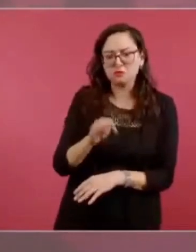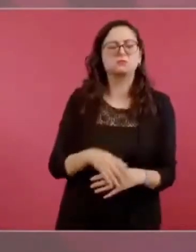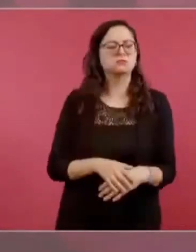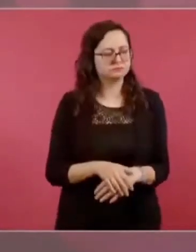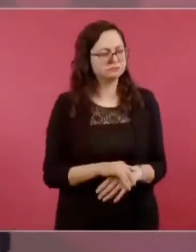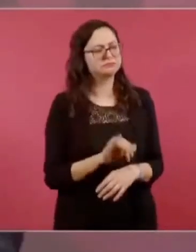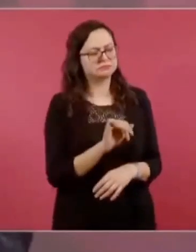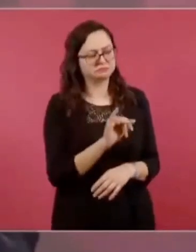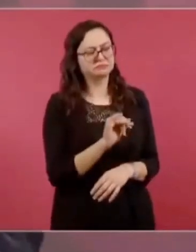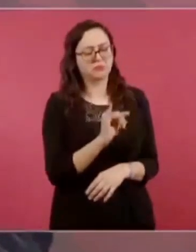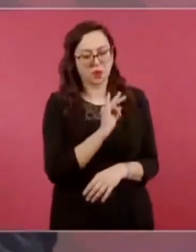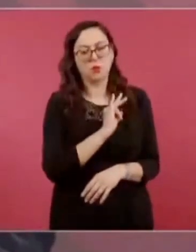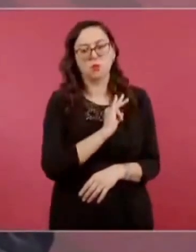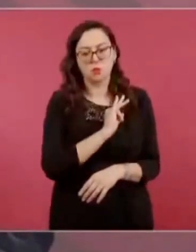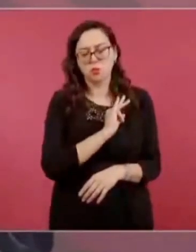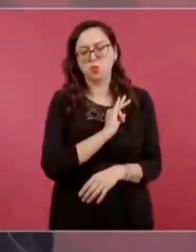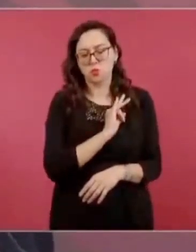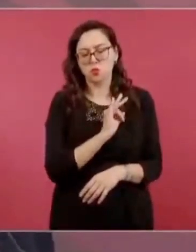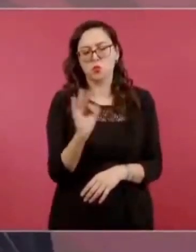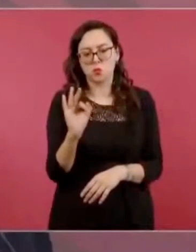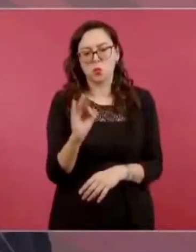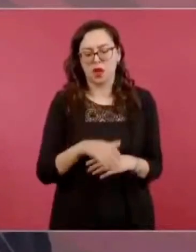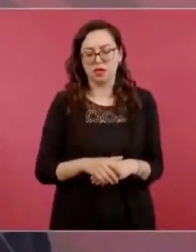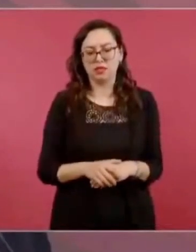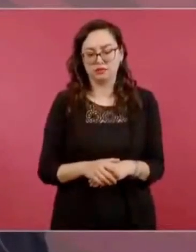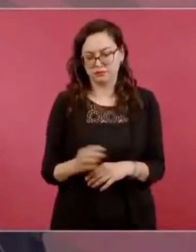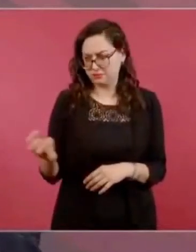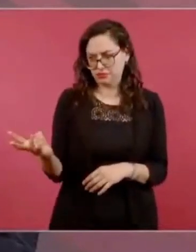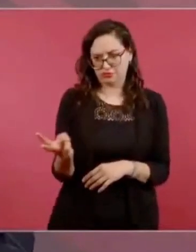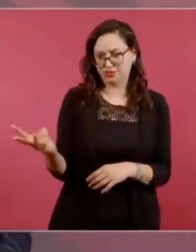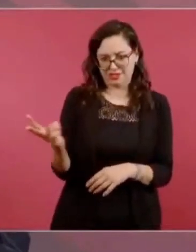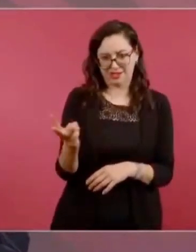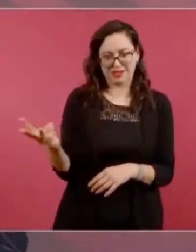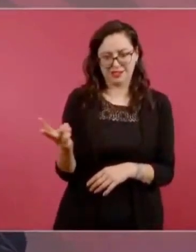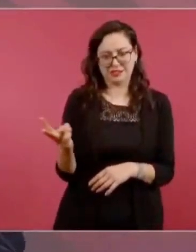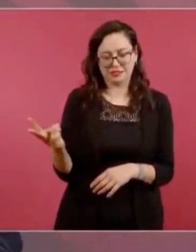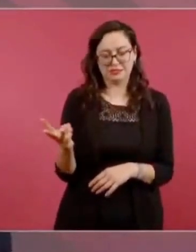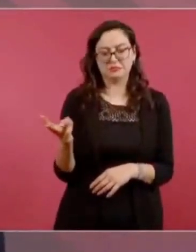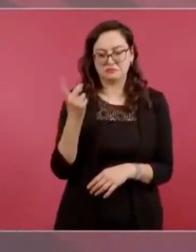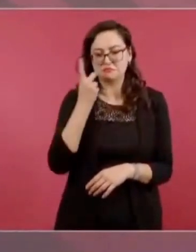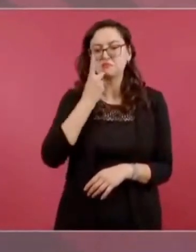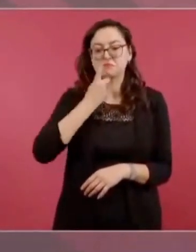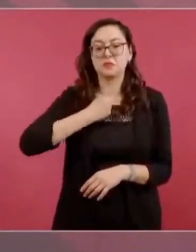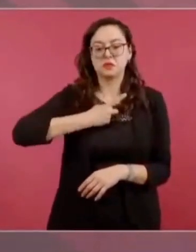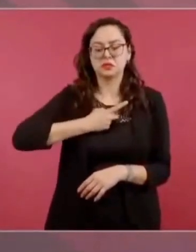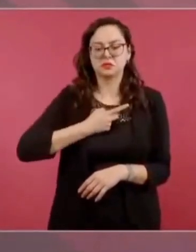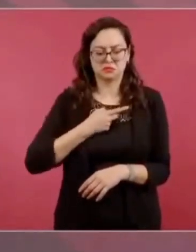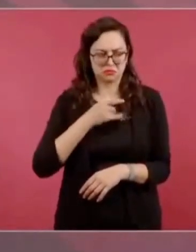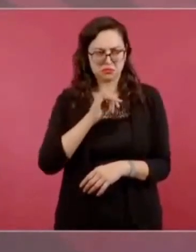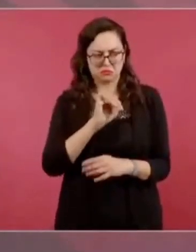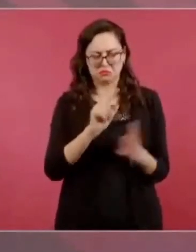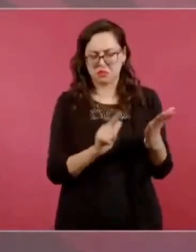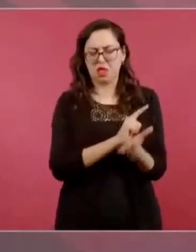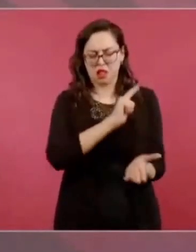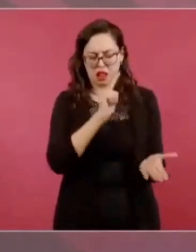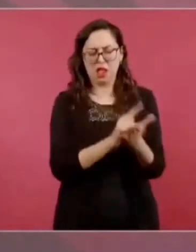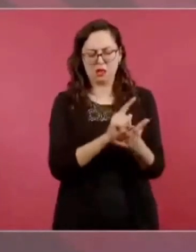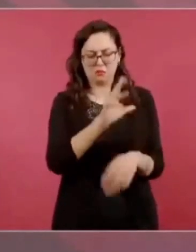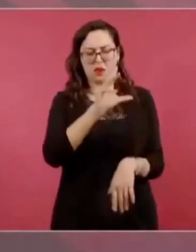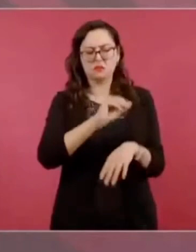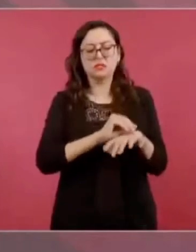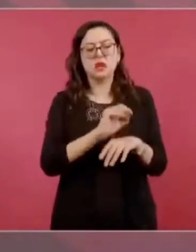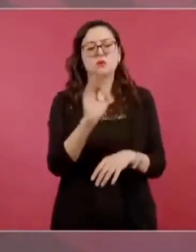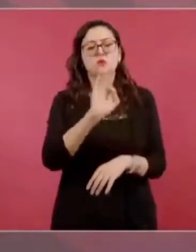respondieron que sí se podía y